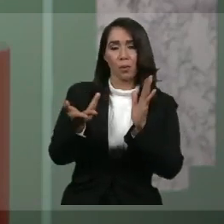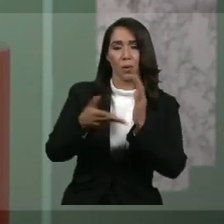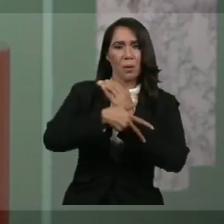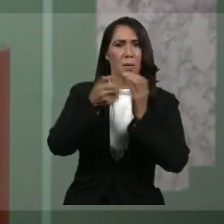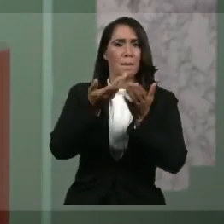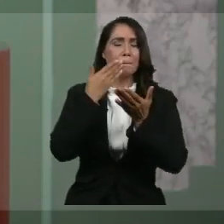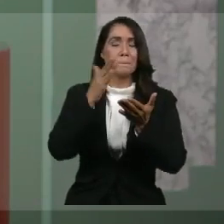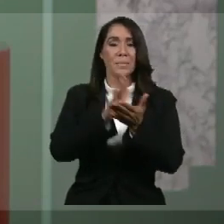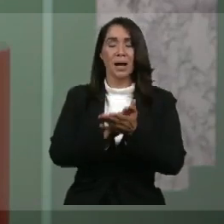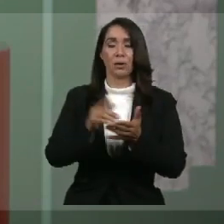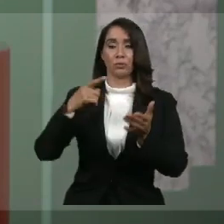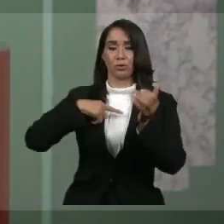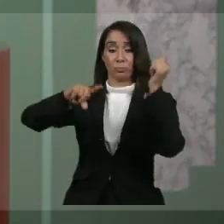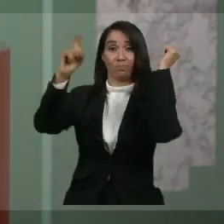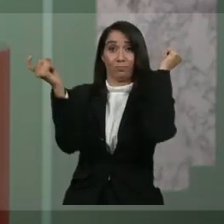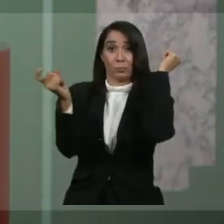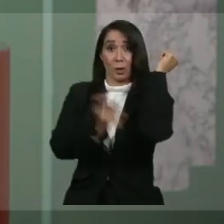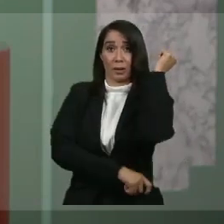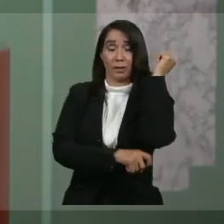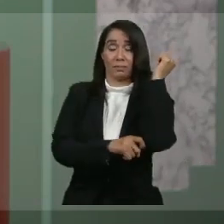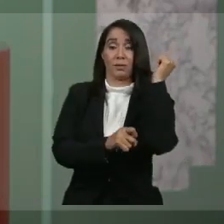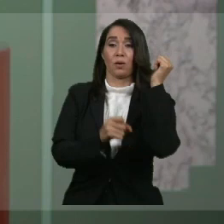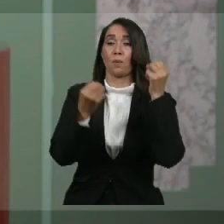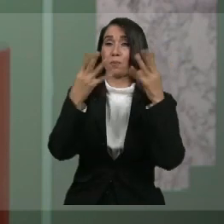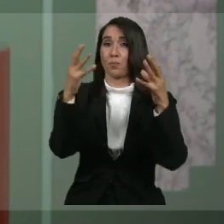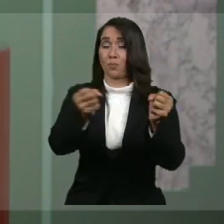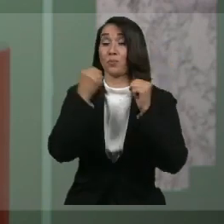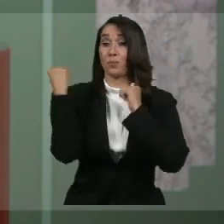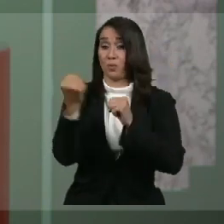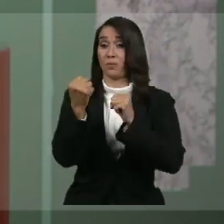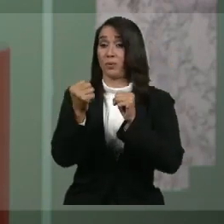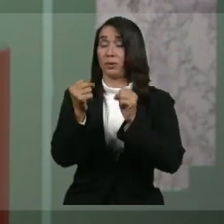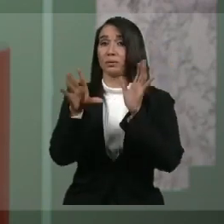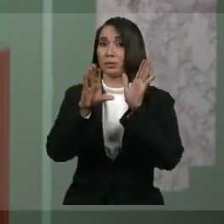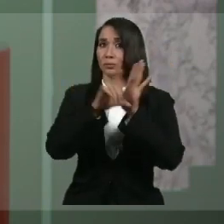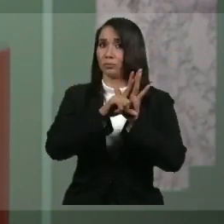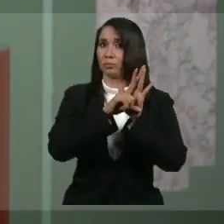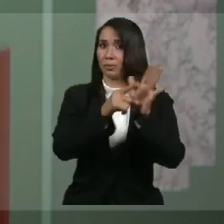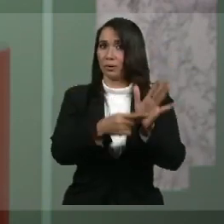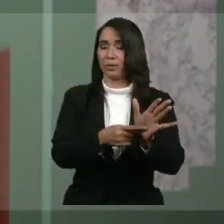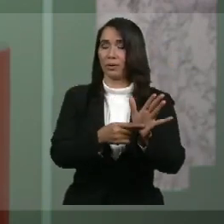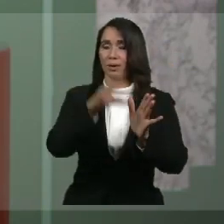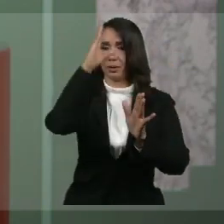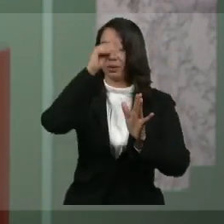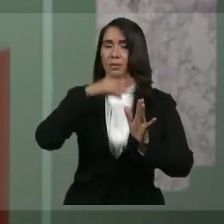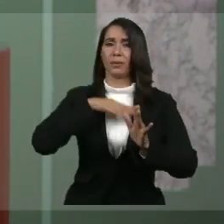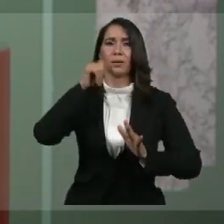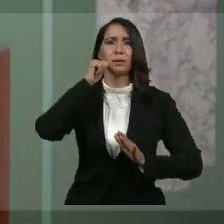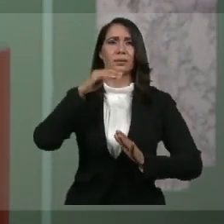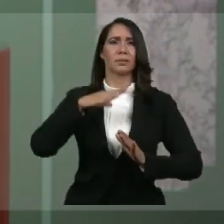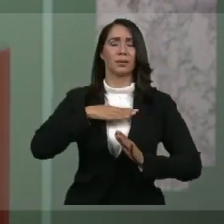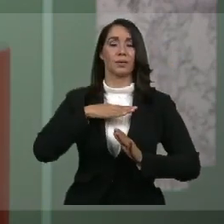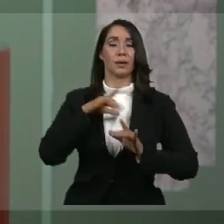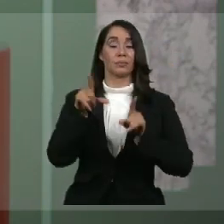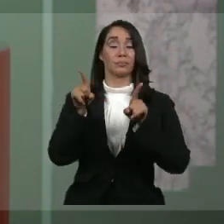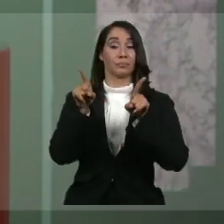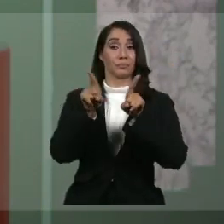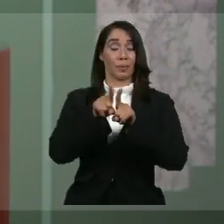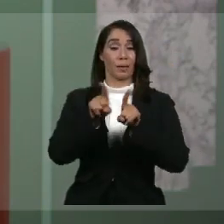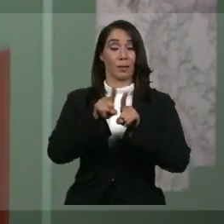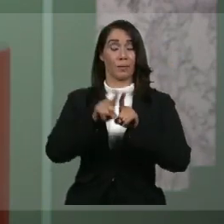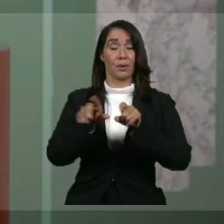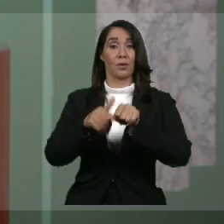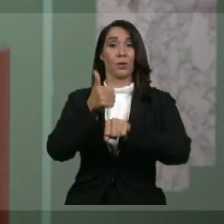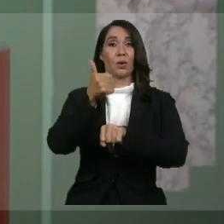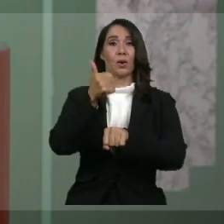habrá consecuencias rápidas y etrictas de acuerdo a la ley. Señoras y señores, de la misma forma que hemos